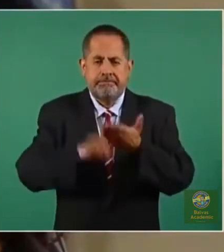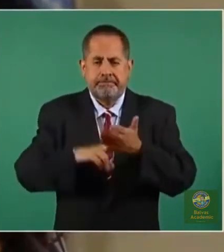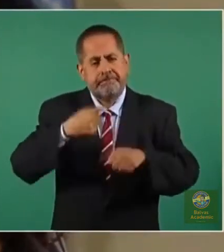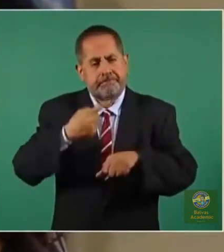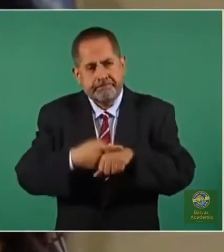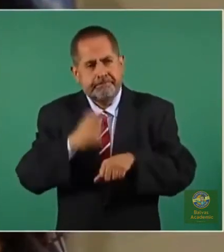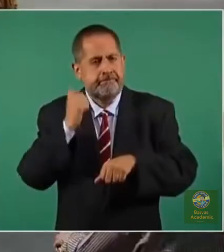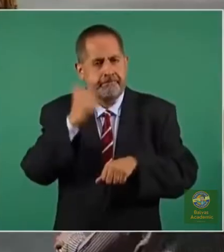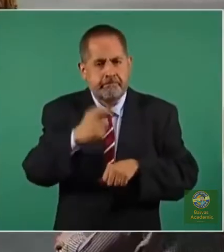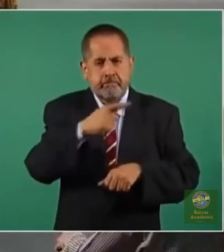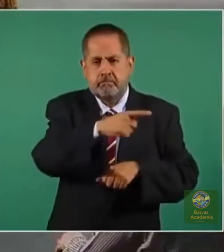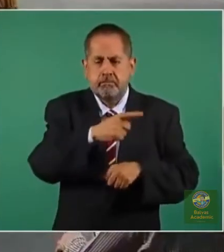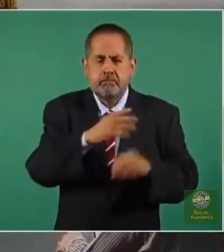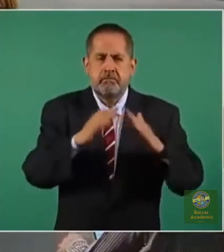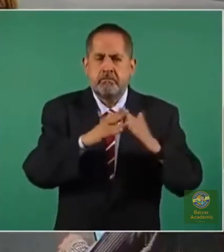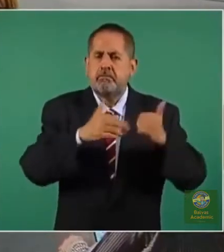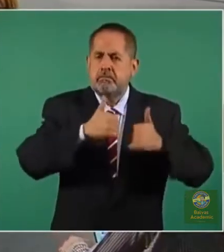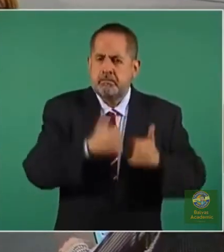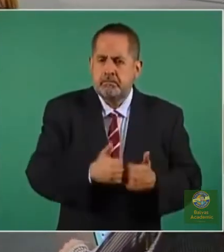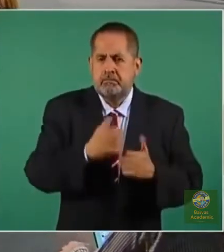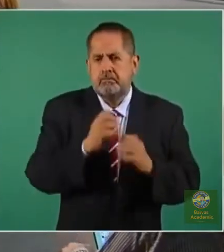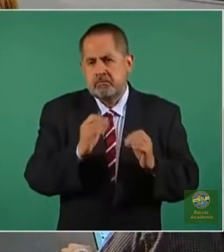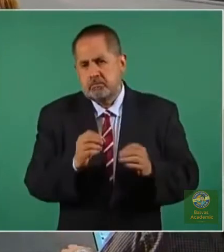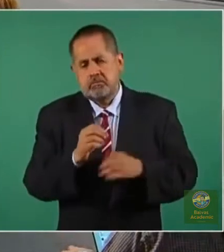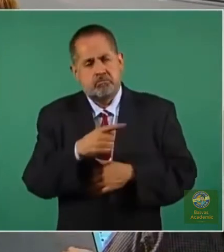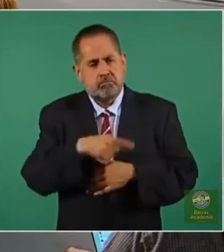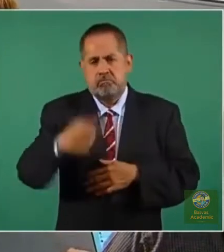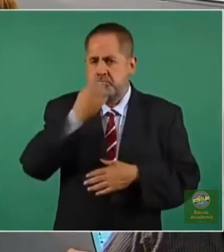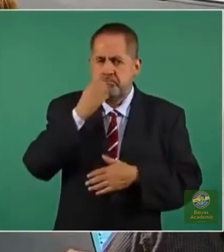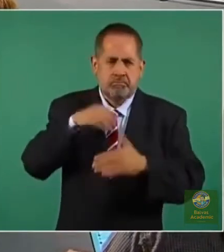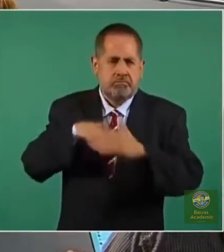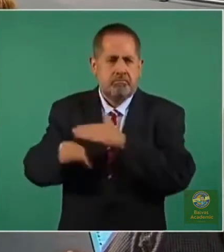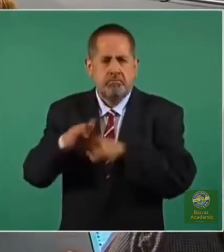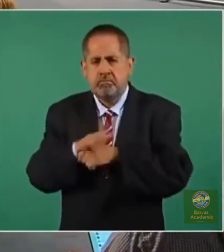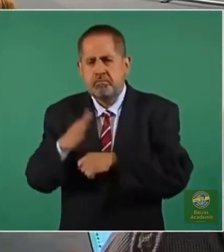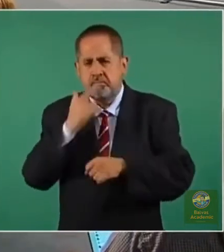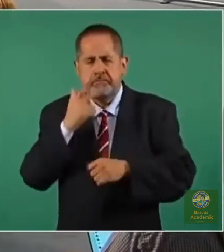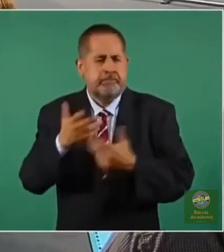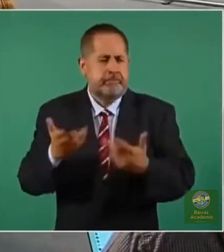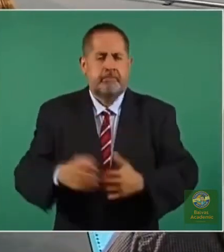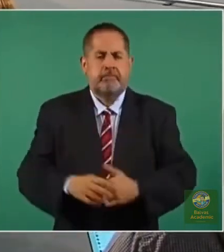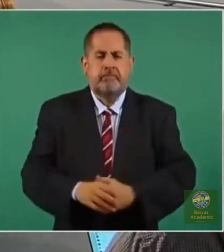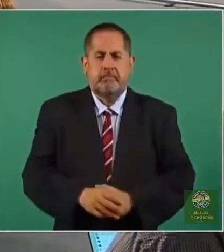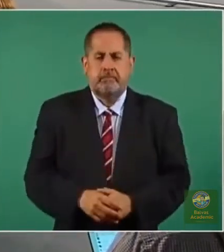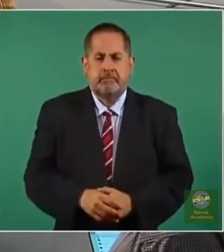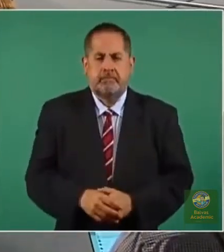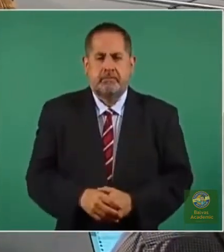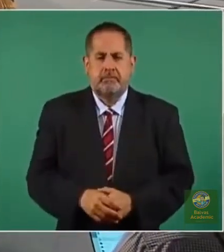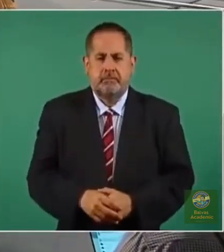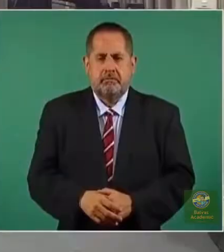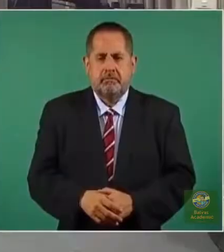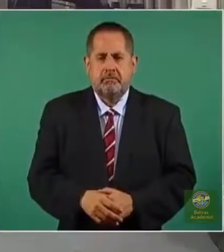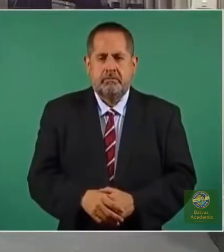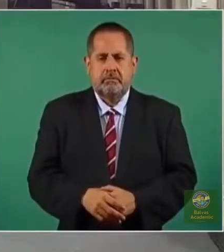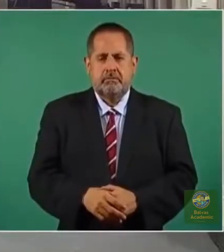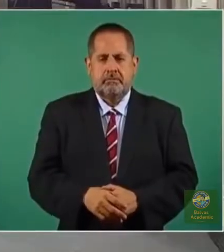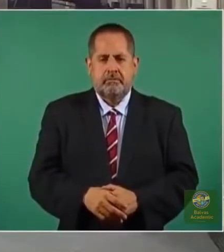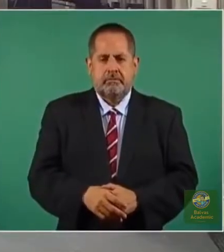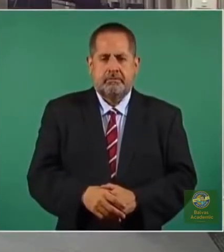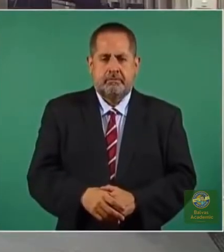enfermedad que ellos sí se quedaran en casa o si asistieran a la escuela, ¿cuál sería la recomendación? A ver,